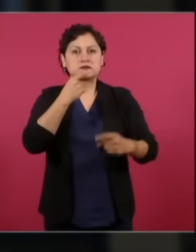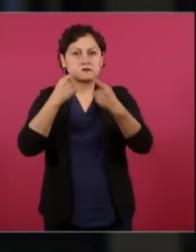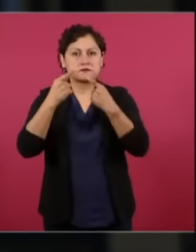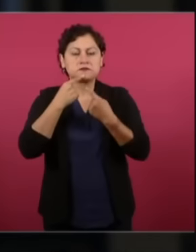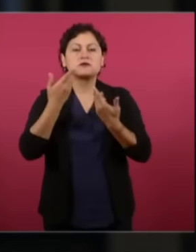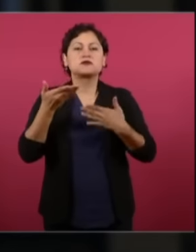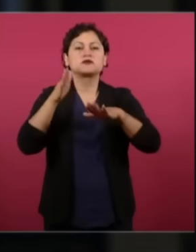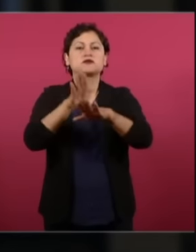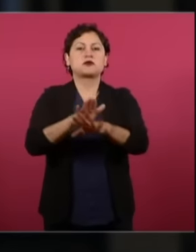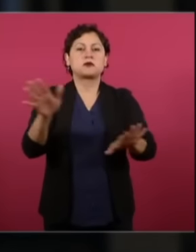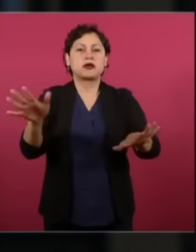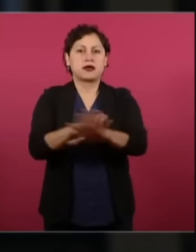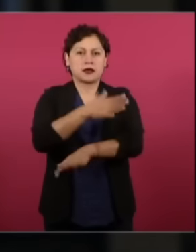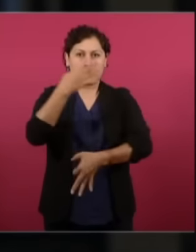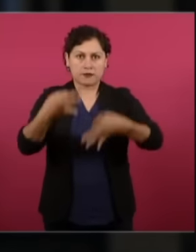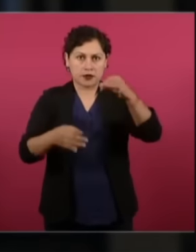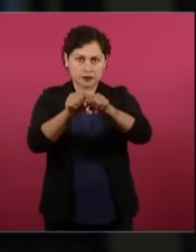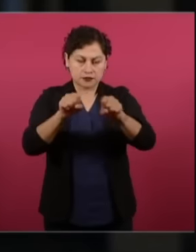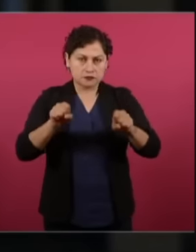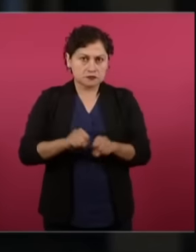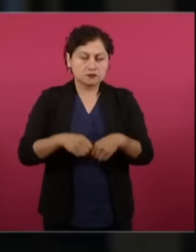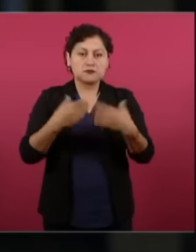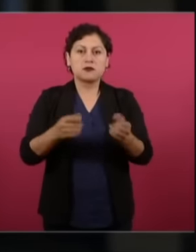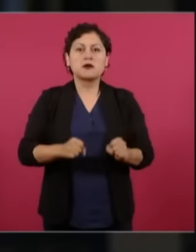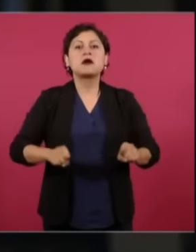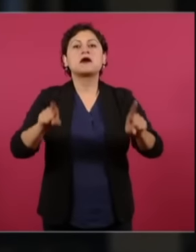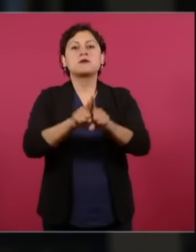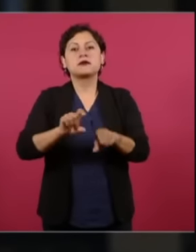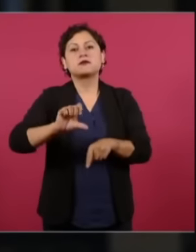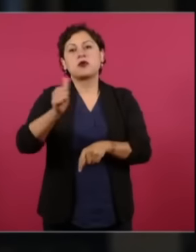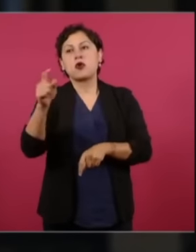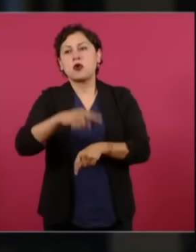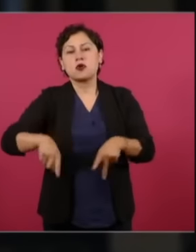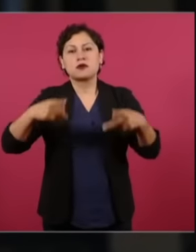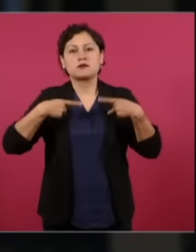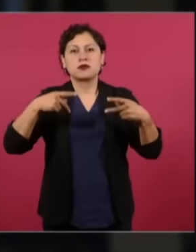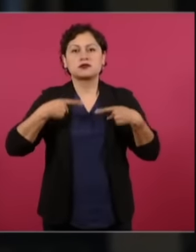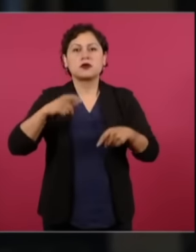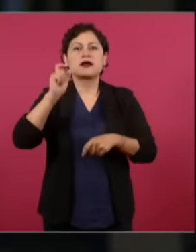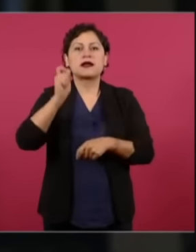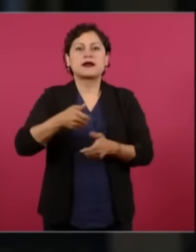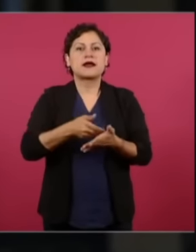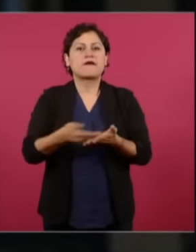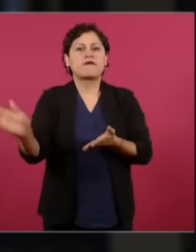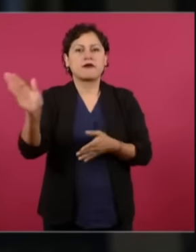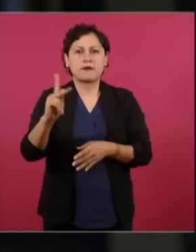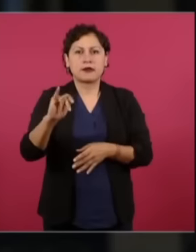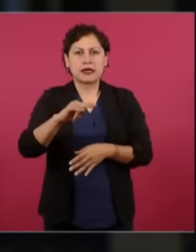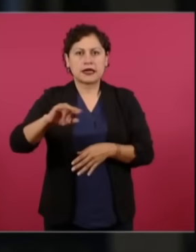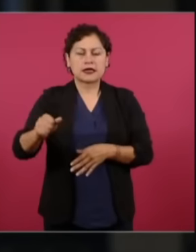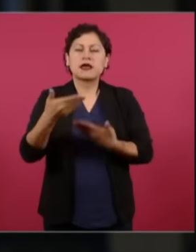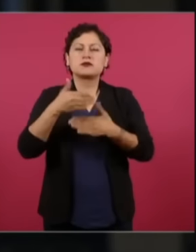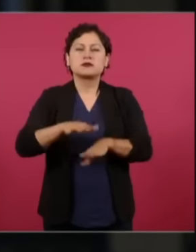atención el grito de los presentes fuera Piña en referencia a la ministra presidenta Norma Lucía Piña Hernández,